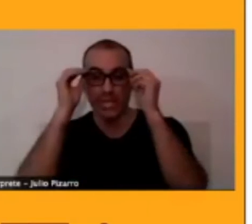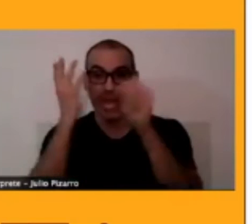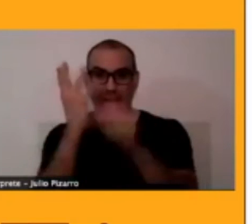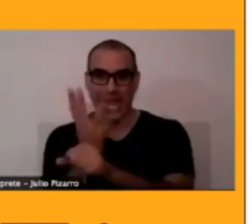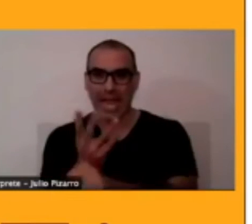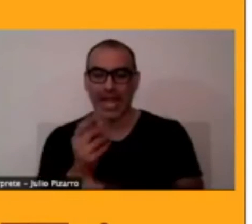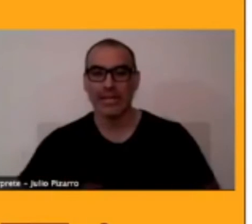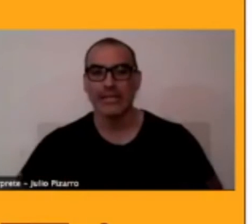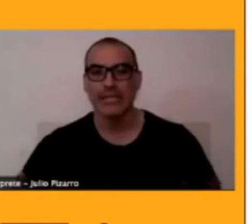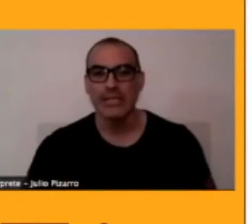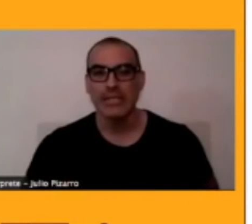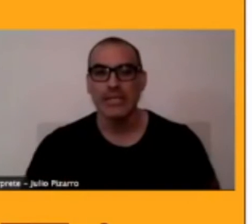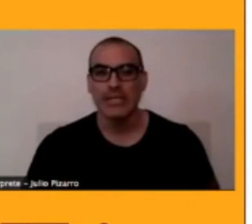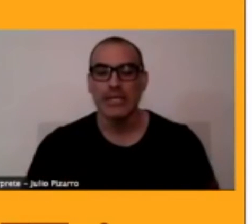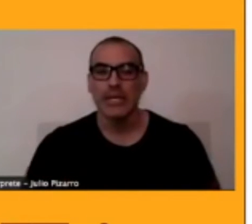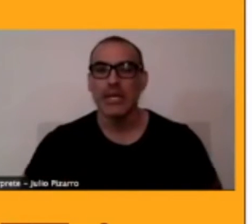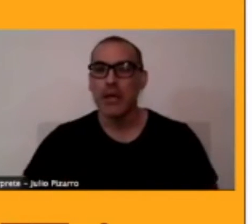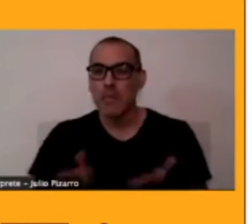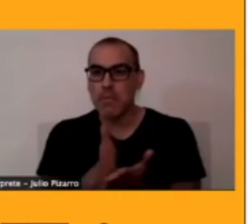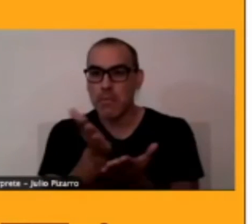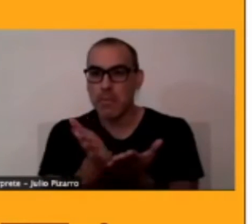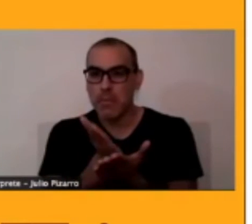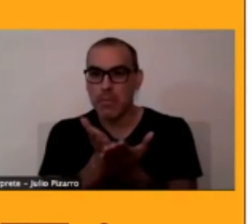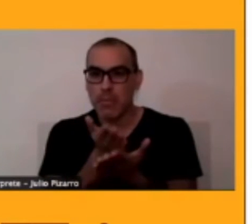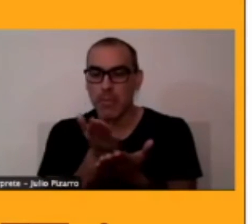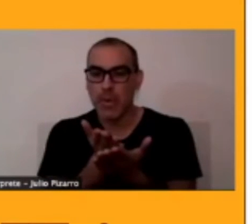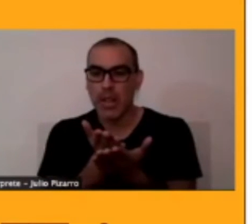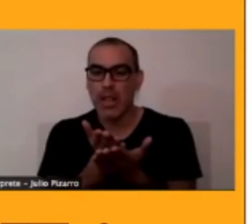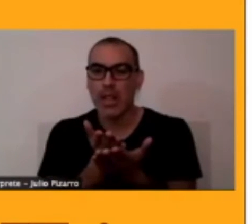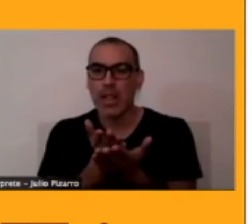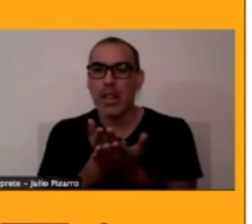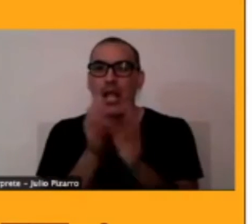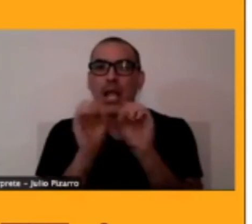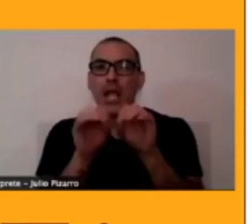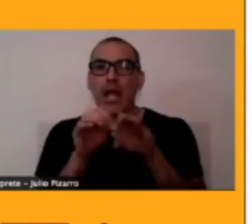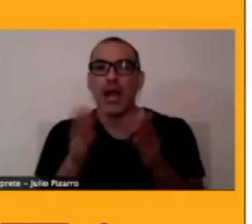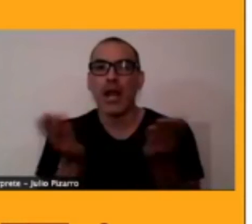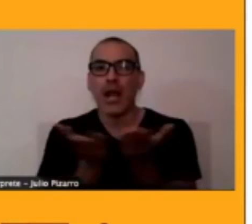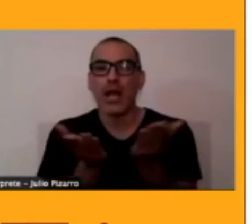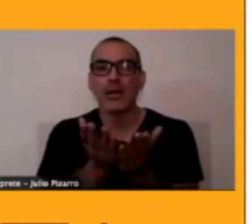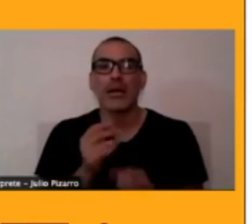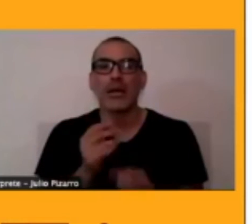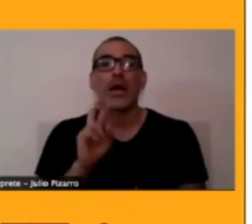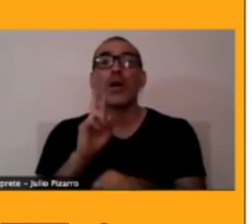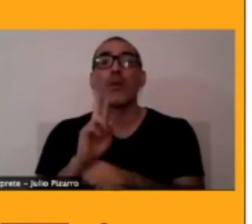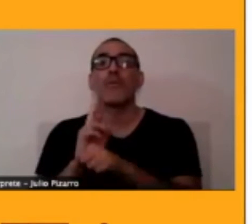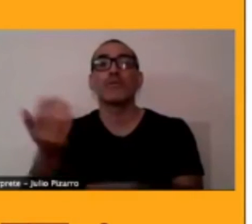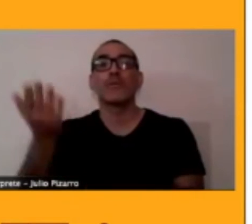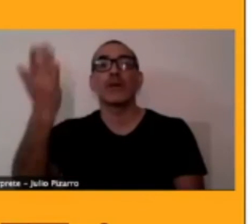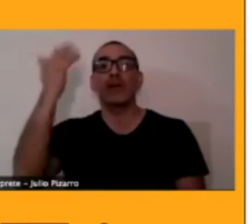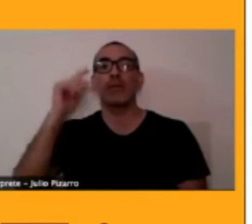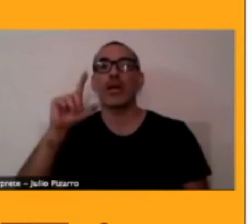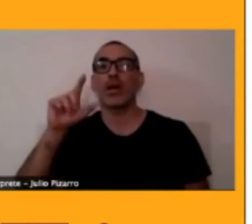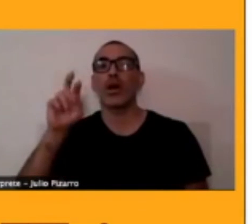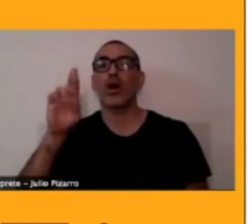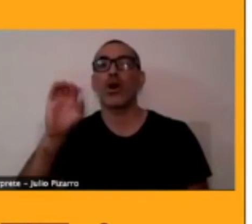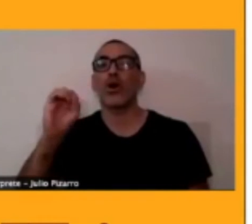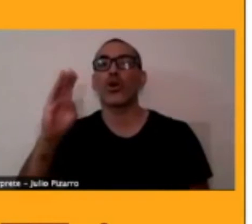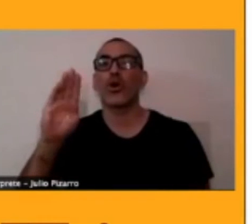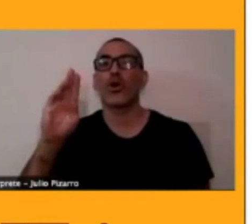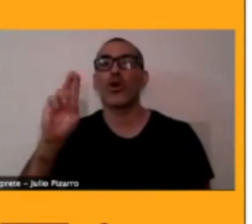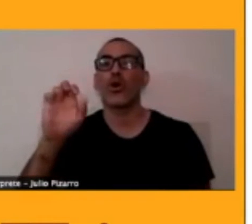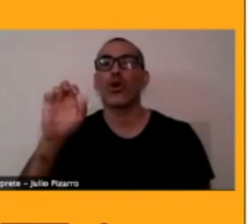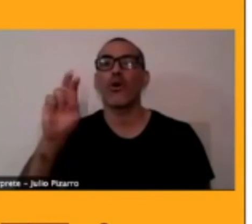material didáctico textos de estudio lo realizó el profesor Roberto Lerner con el profesor Alejandro Gusto de la Universidad de Antofagasta